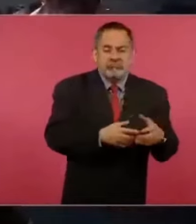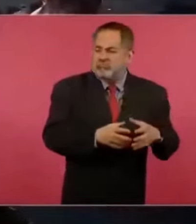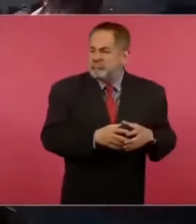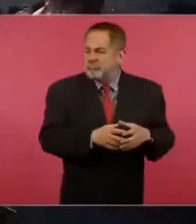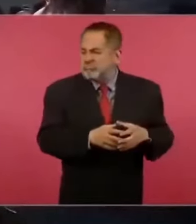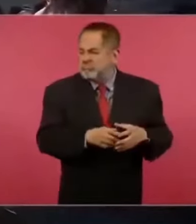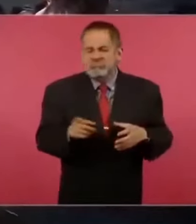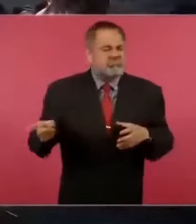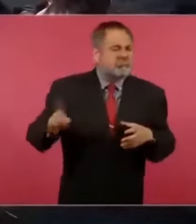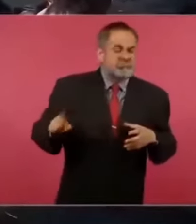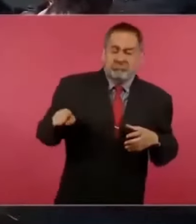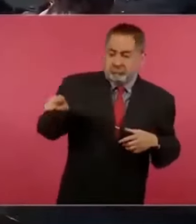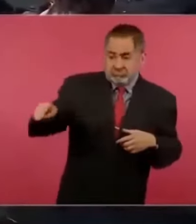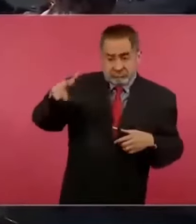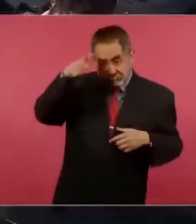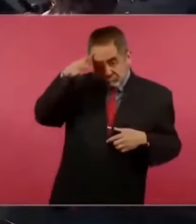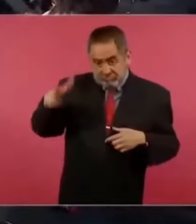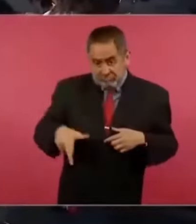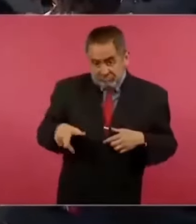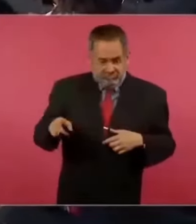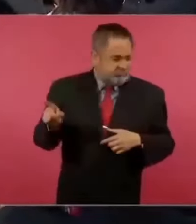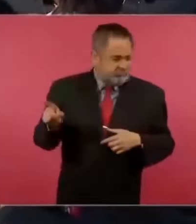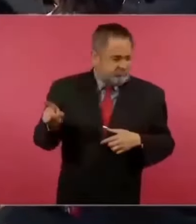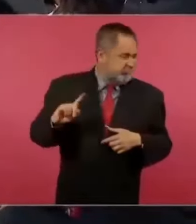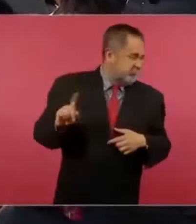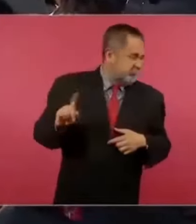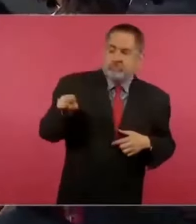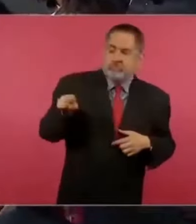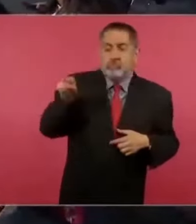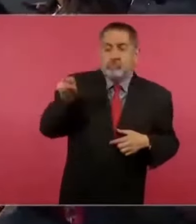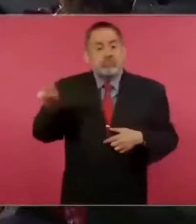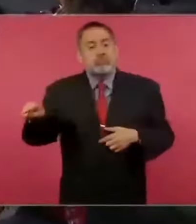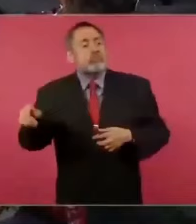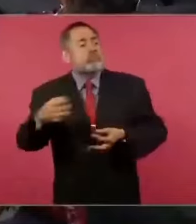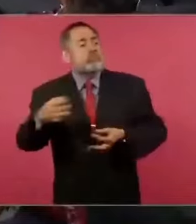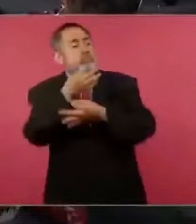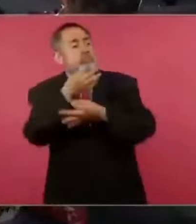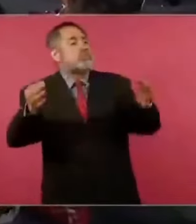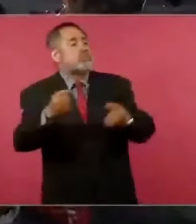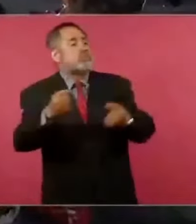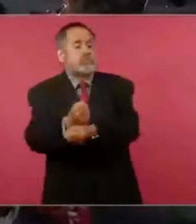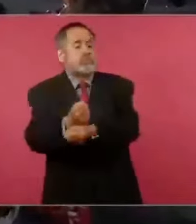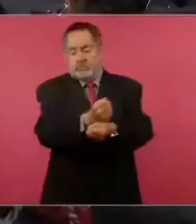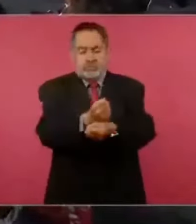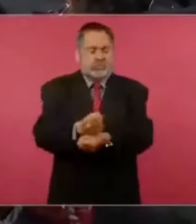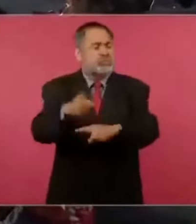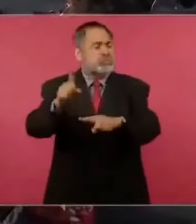a Hidalgo que haya proclamado la abolición de la esclavitud